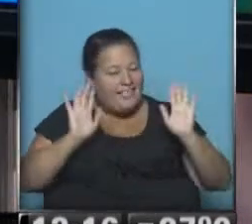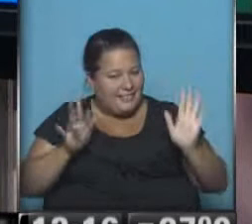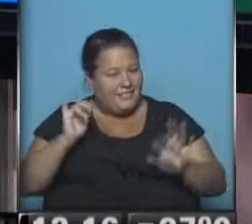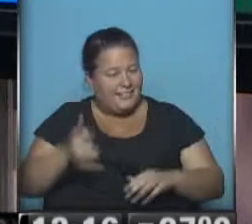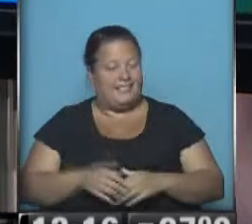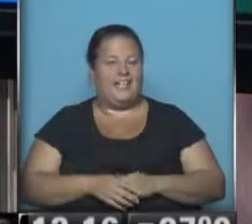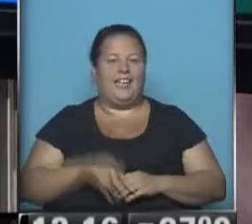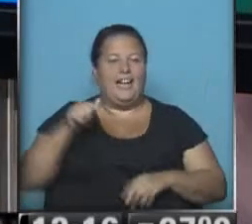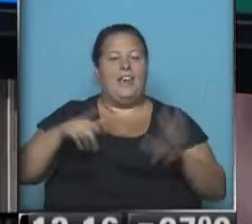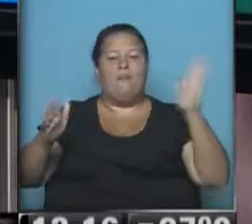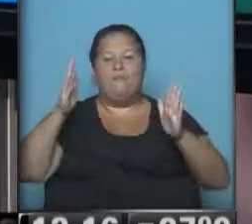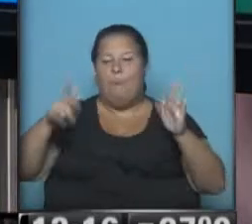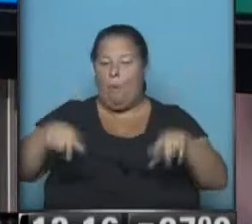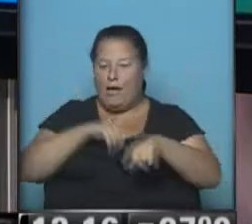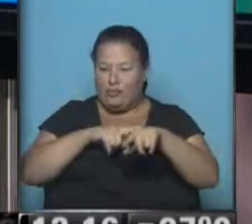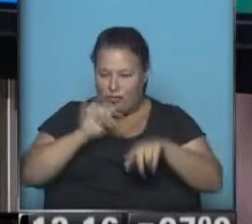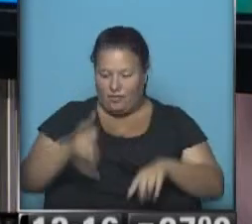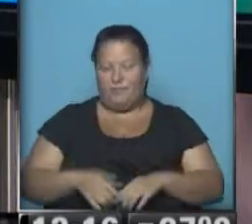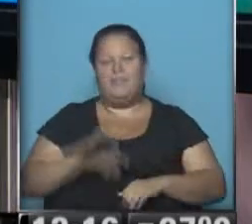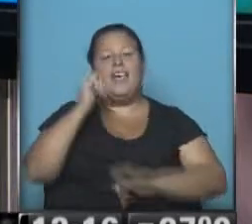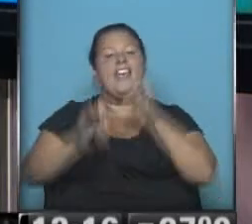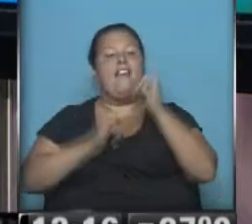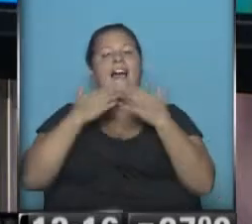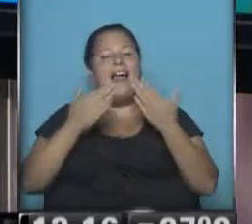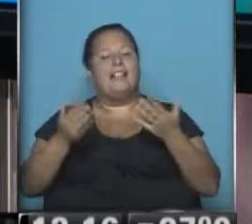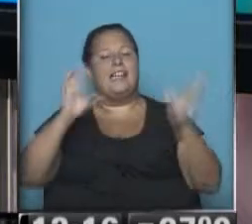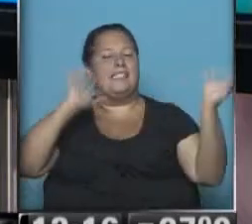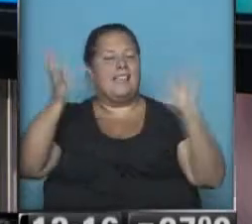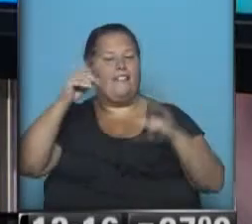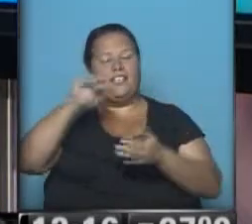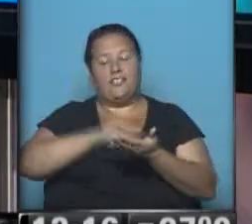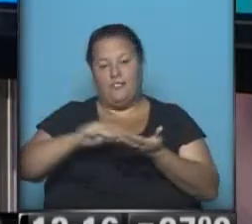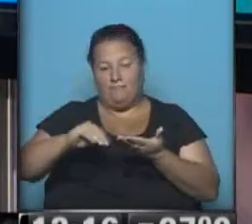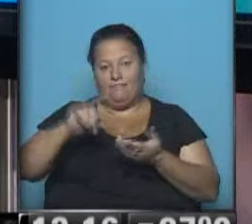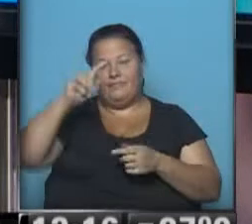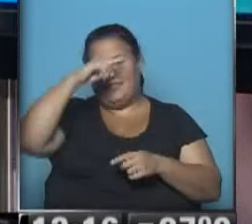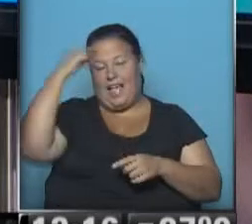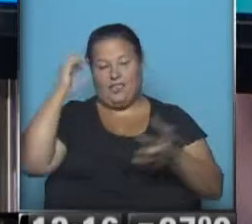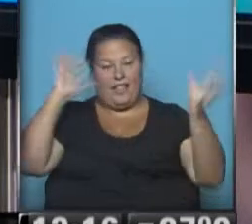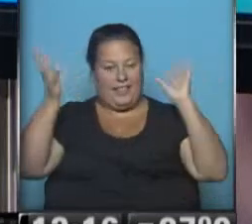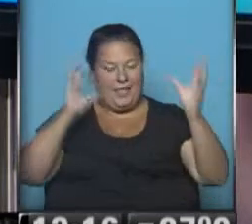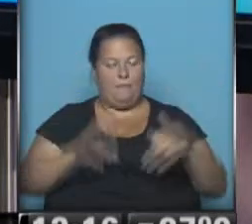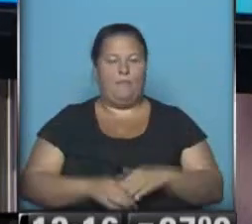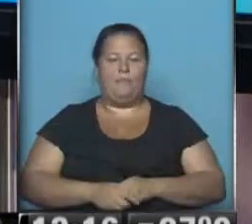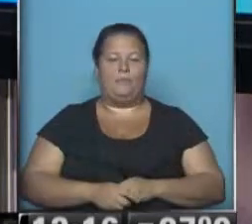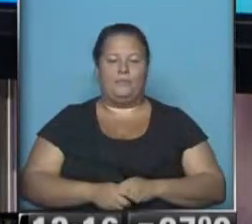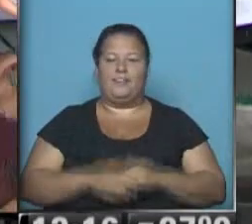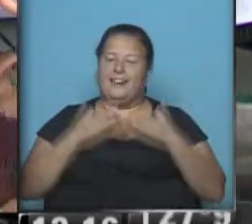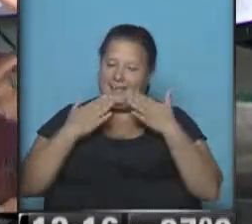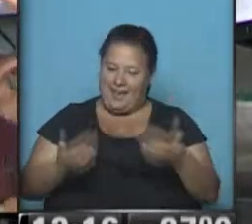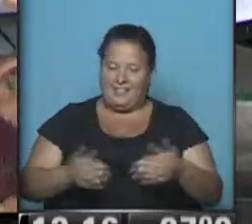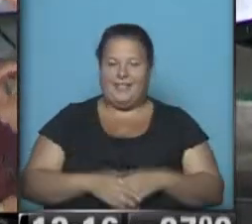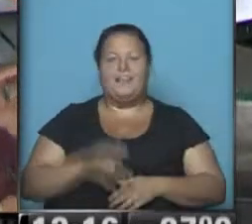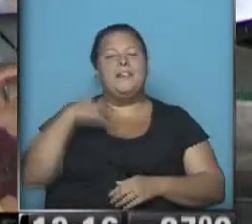Suele ocurrir en esta época del año. La información es gentileza de la Oficina de Pronósticos del Servicio Meteorológico Nacional. Gracias,